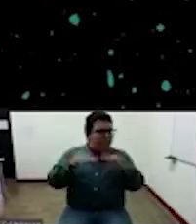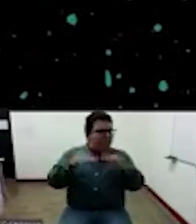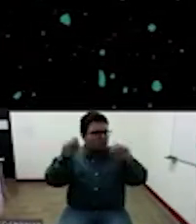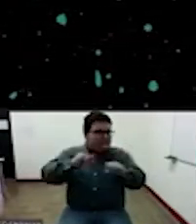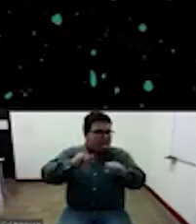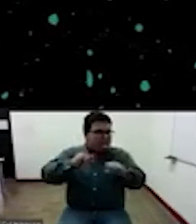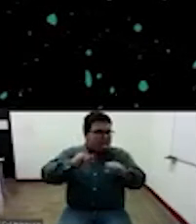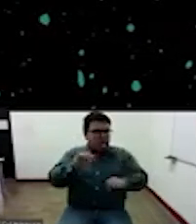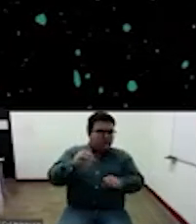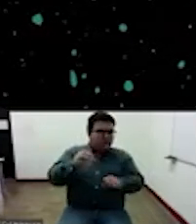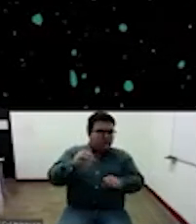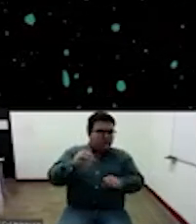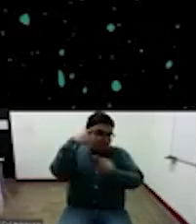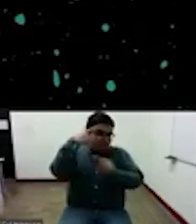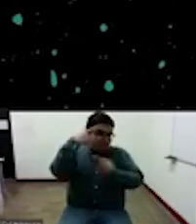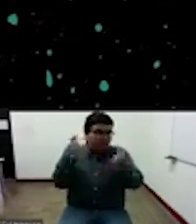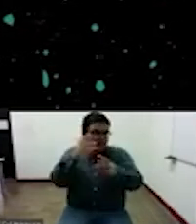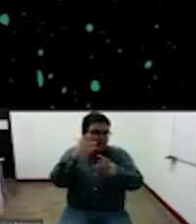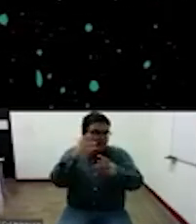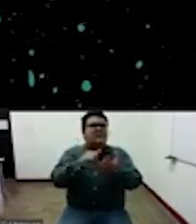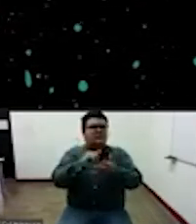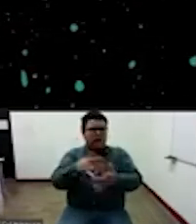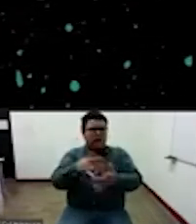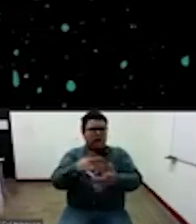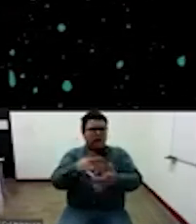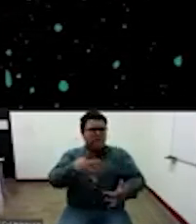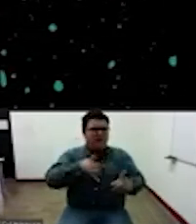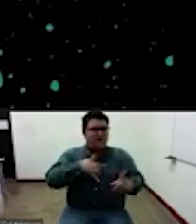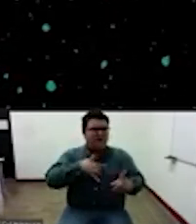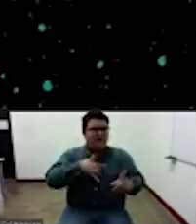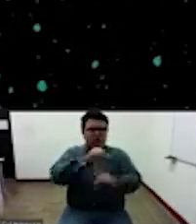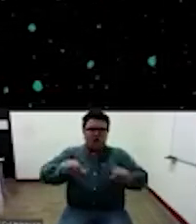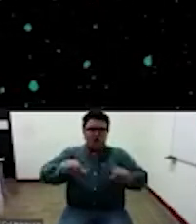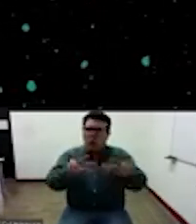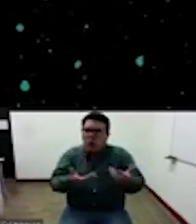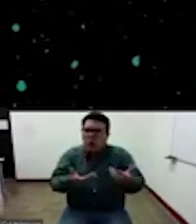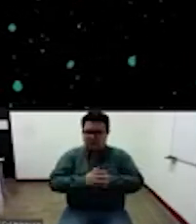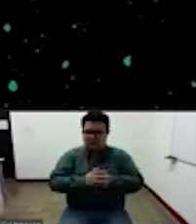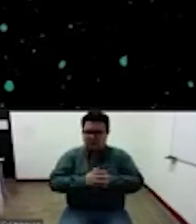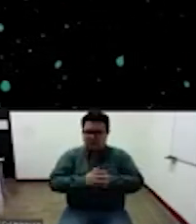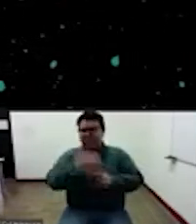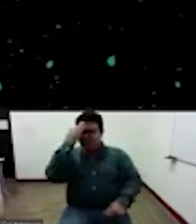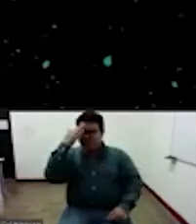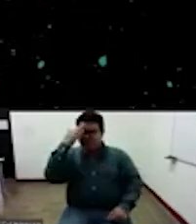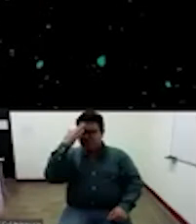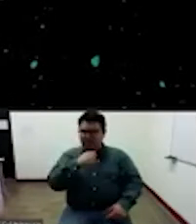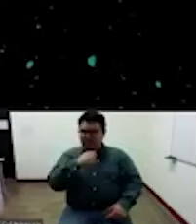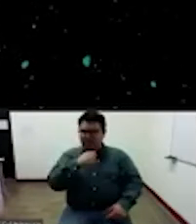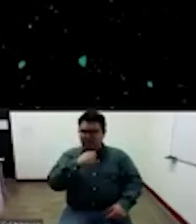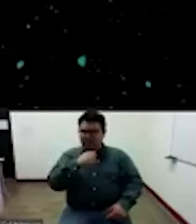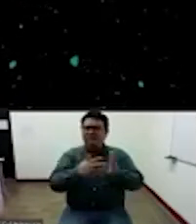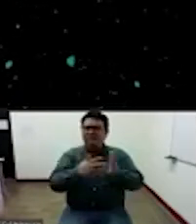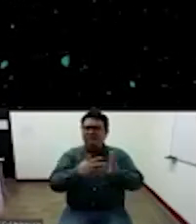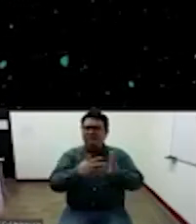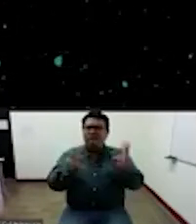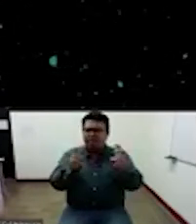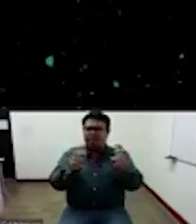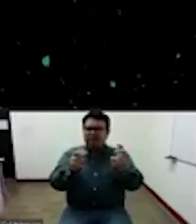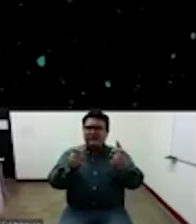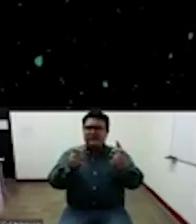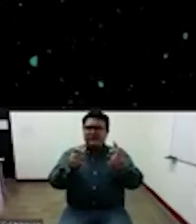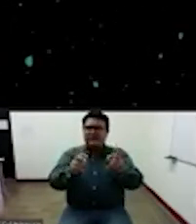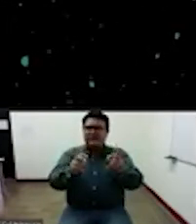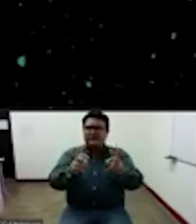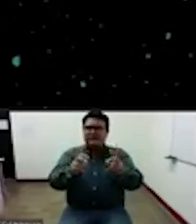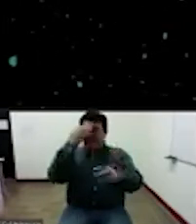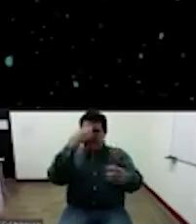tema mejor de por qué no de lo social visto también como ese como ese campo de disputa también por